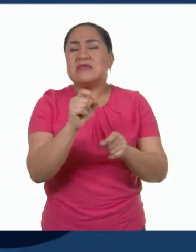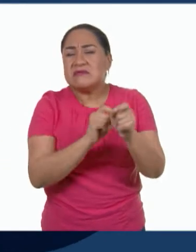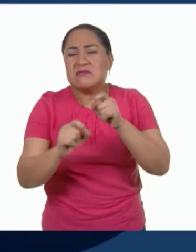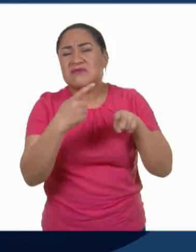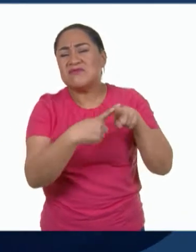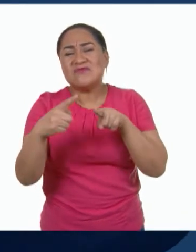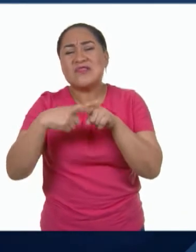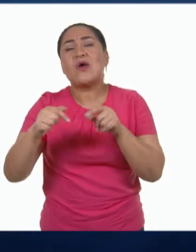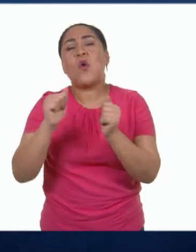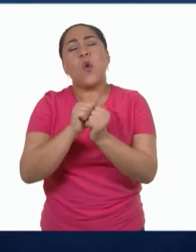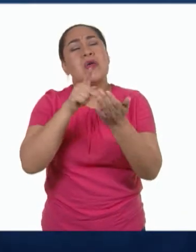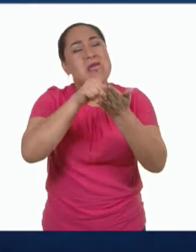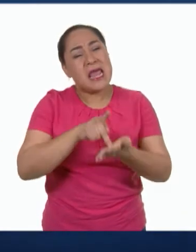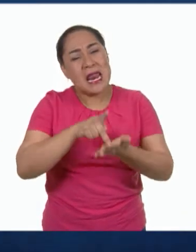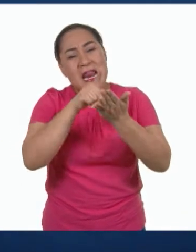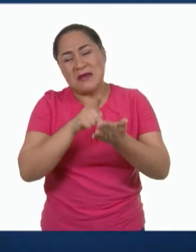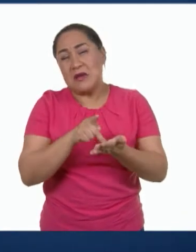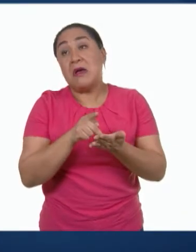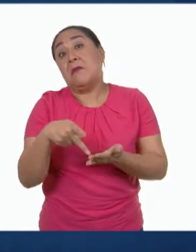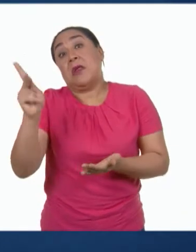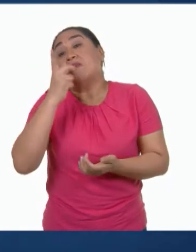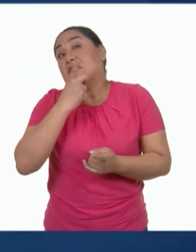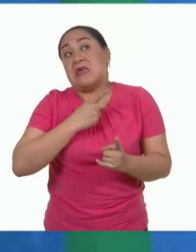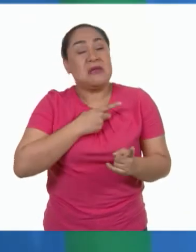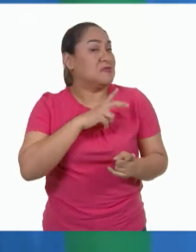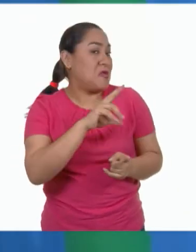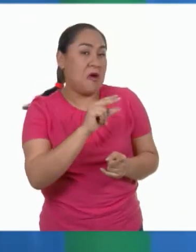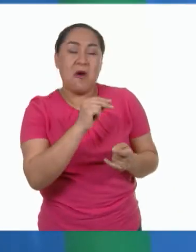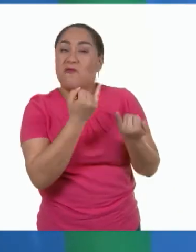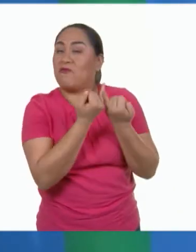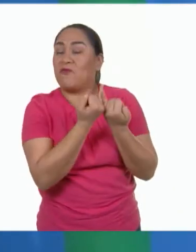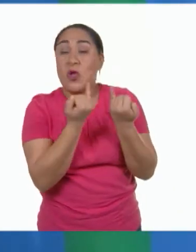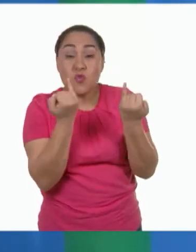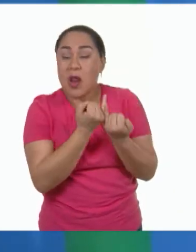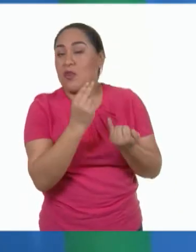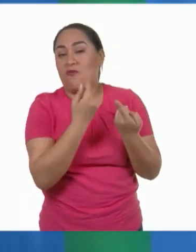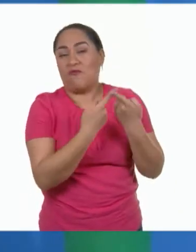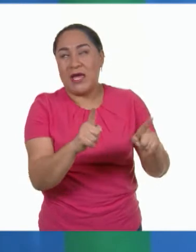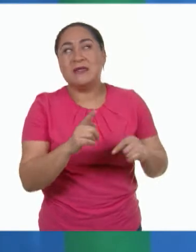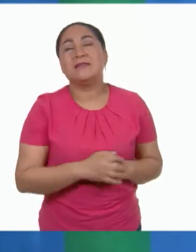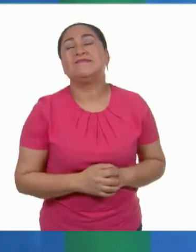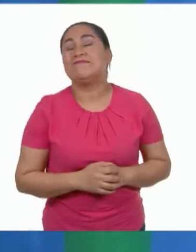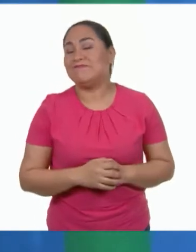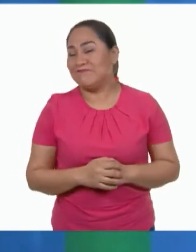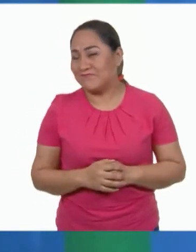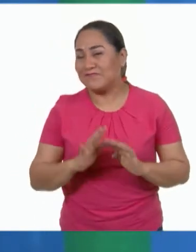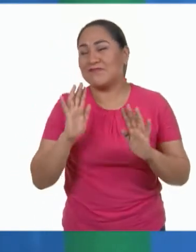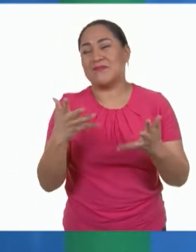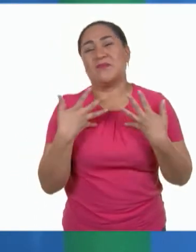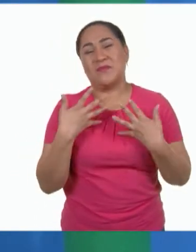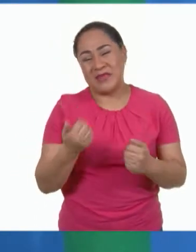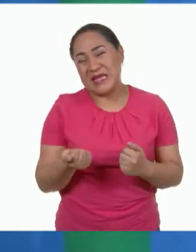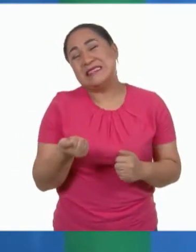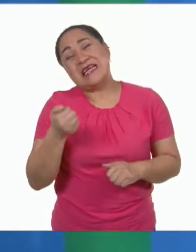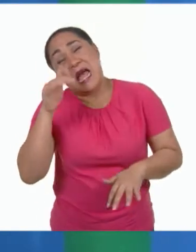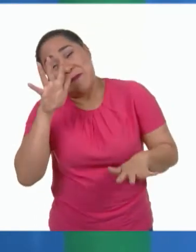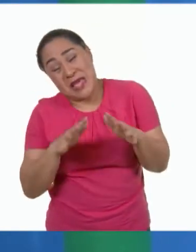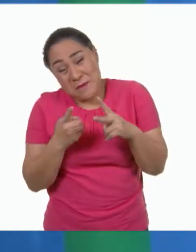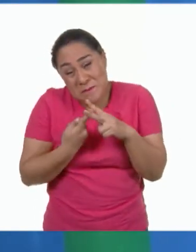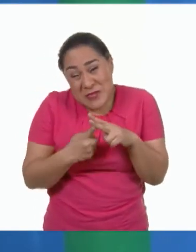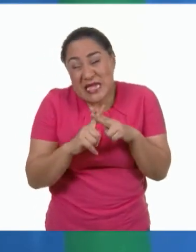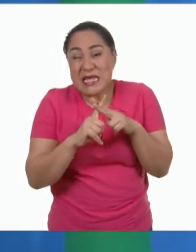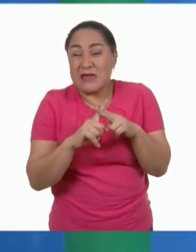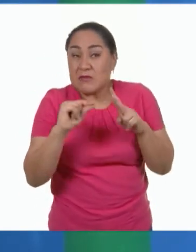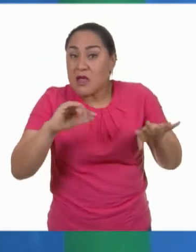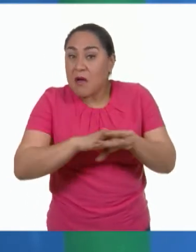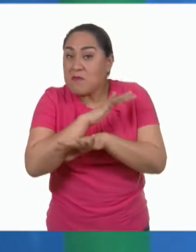en que no era lo mismo. Bueno, ya veo María, sí. Al principio puede ser un poco complicado poner en práctica las diversas acciones para el